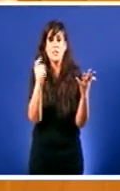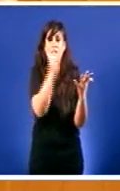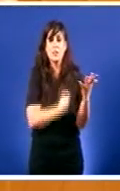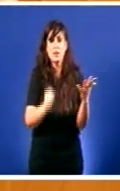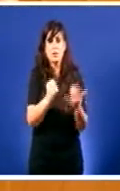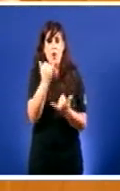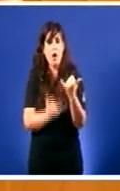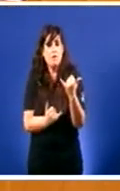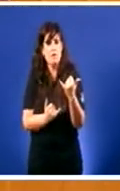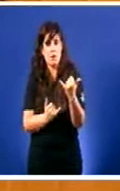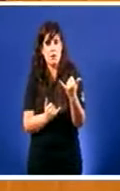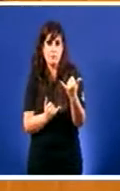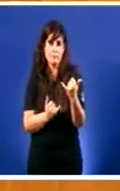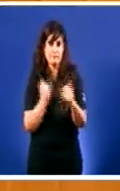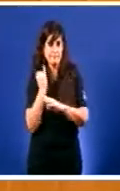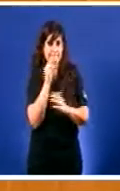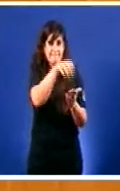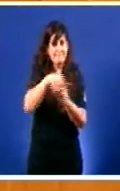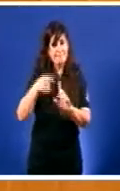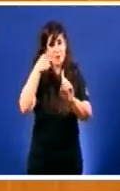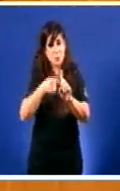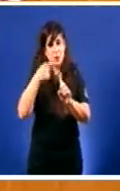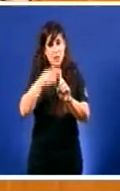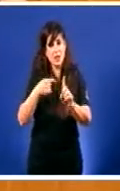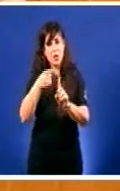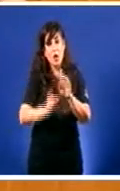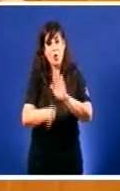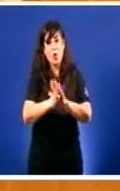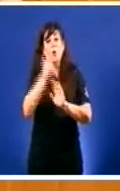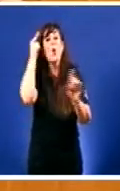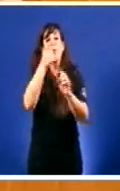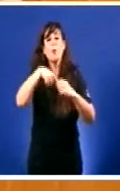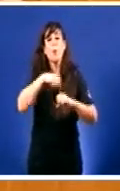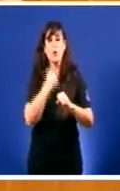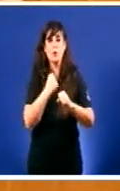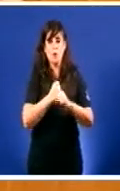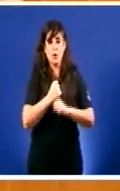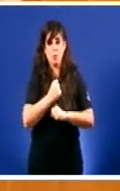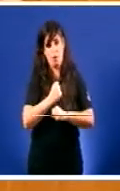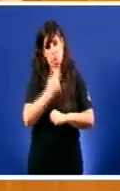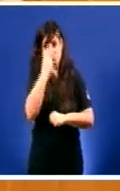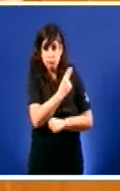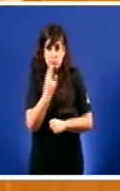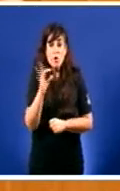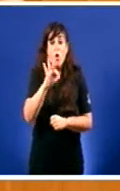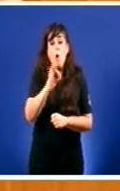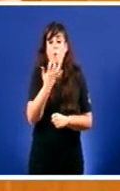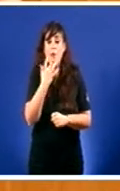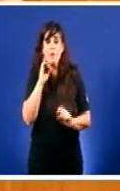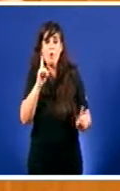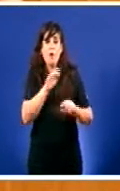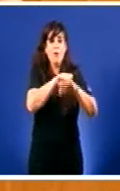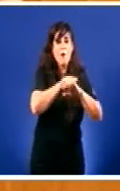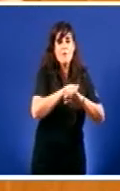utilizar as institucións para prometer postos de traballo para discriminar as persoas en función de si eres amigo ou non